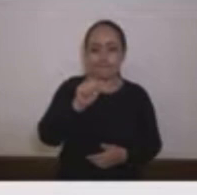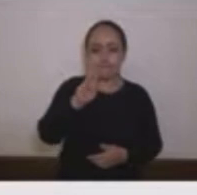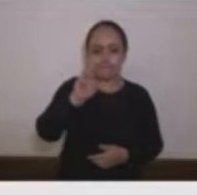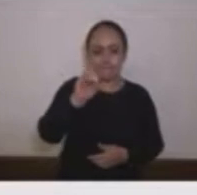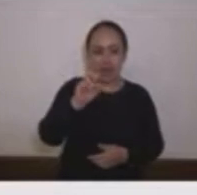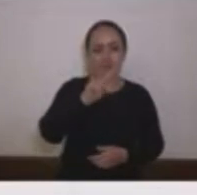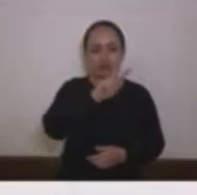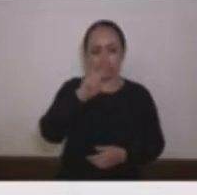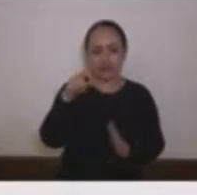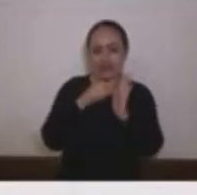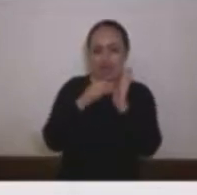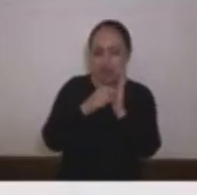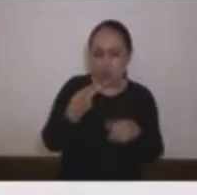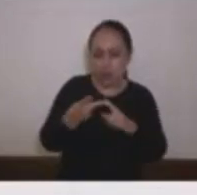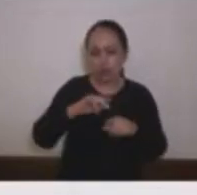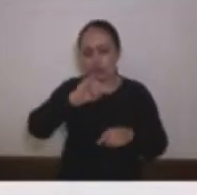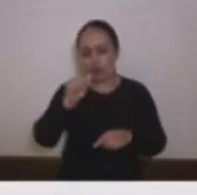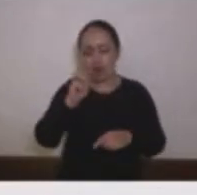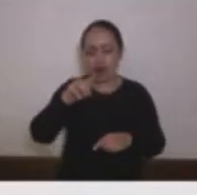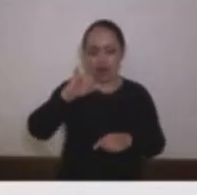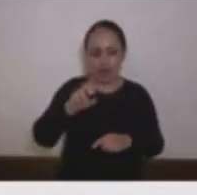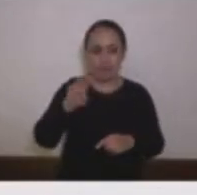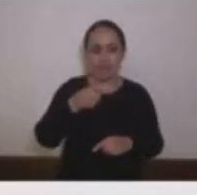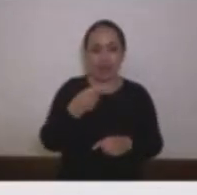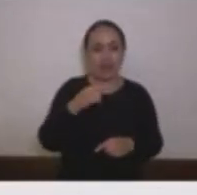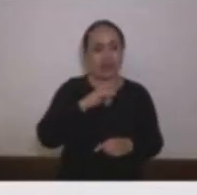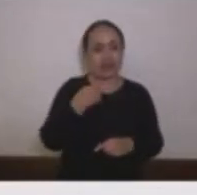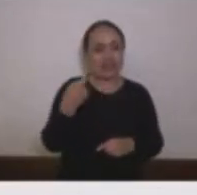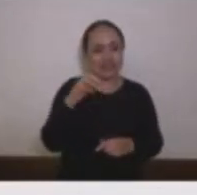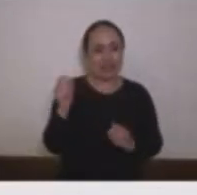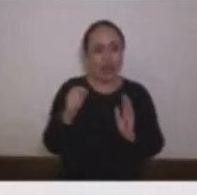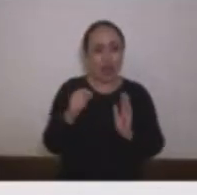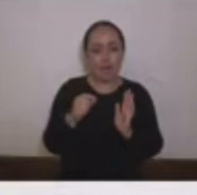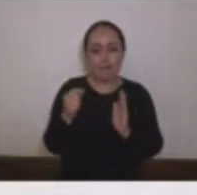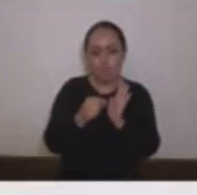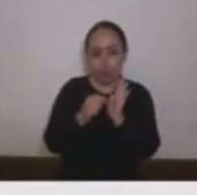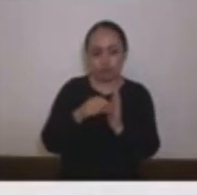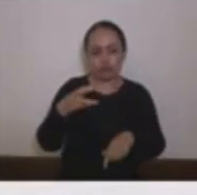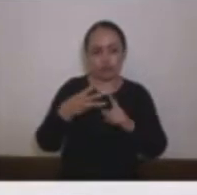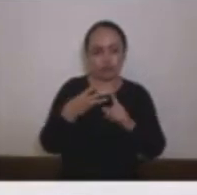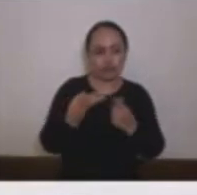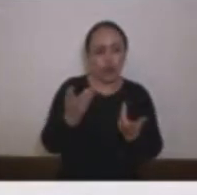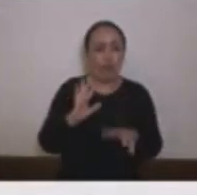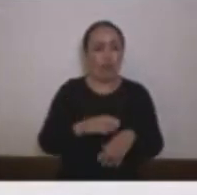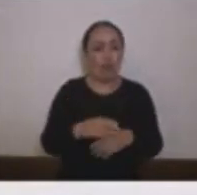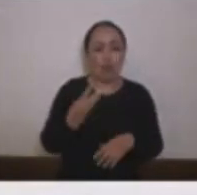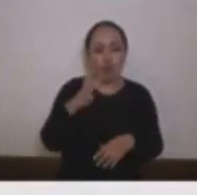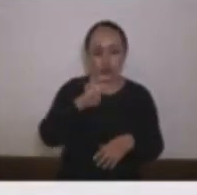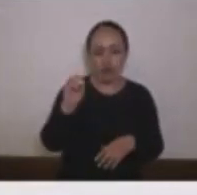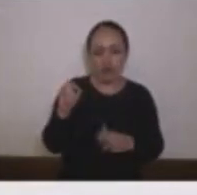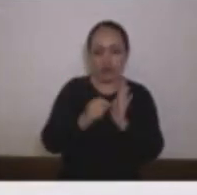Jairo Alonso Mesa Guerra 100 puntos José Vidal Pérez 43 puntos manejo adecuado del tiempo 100,